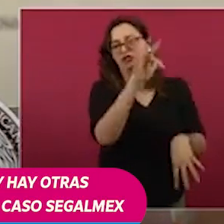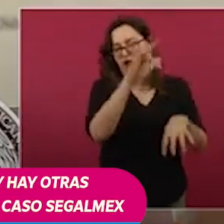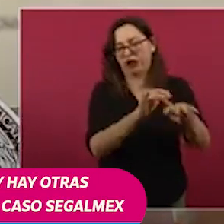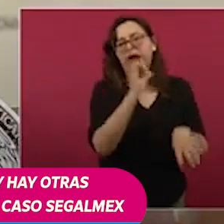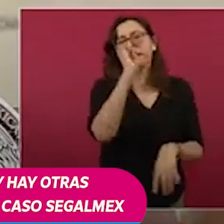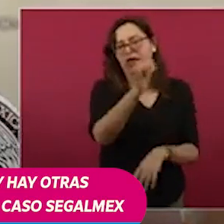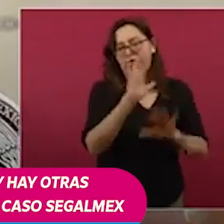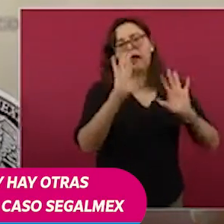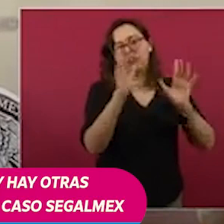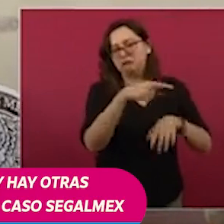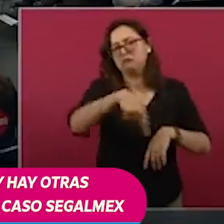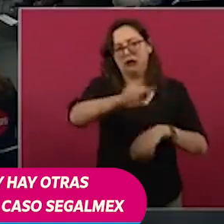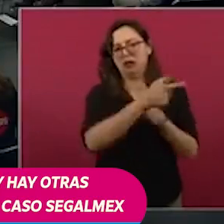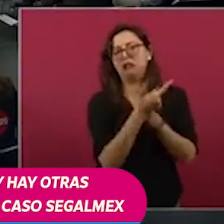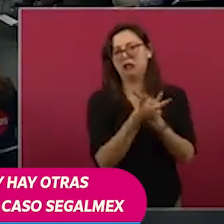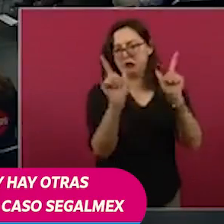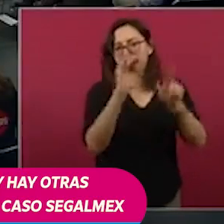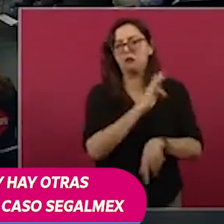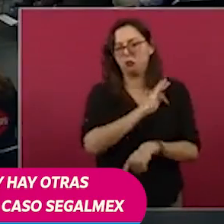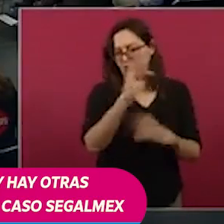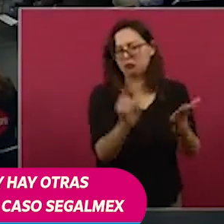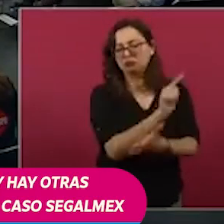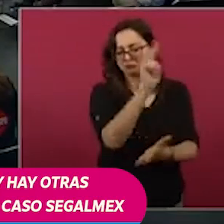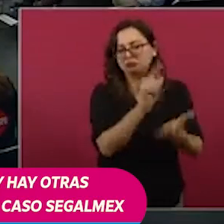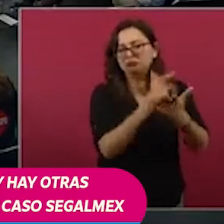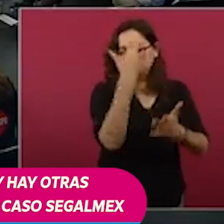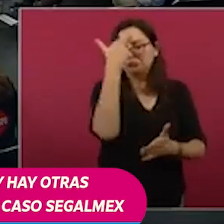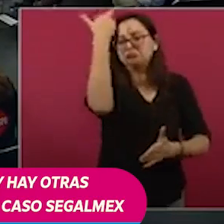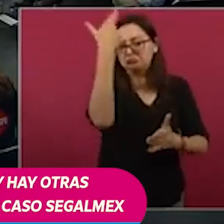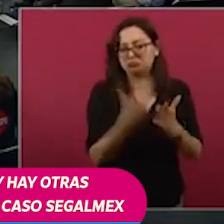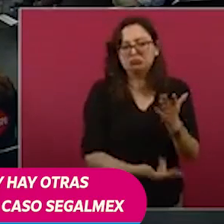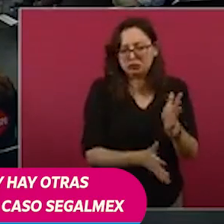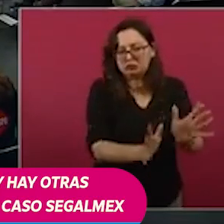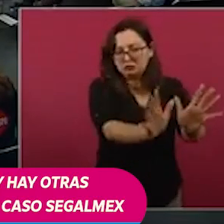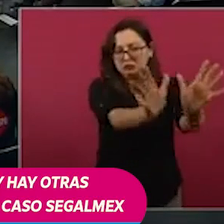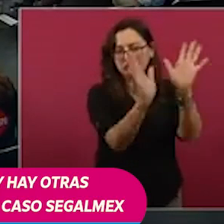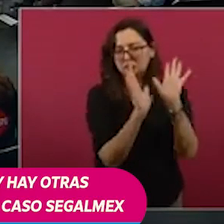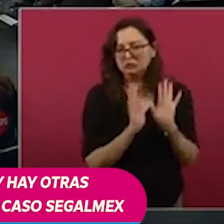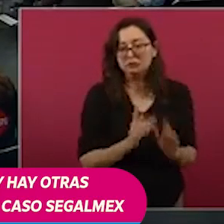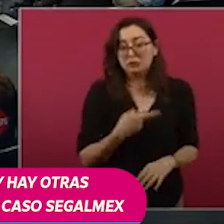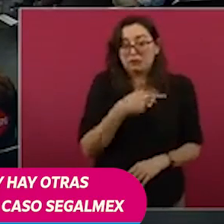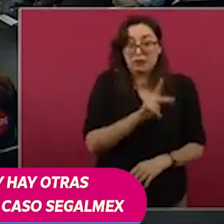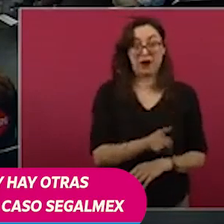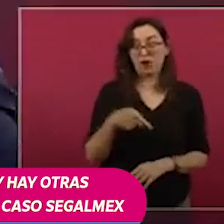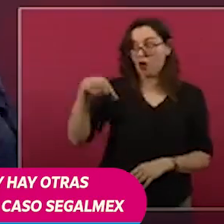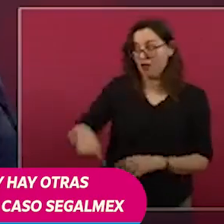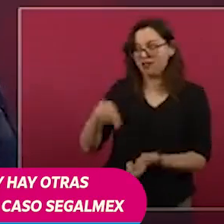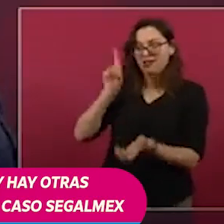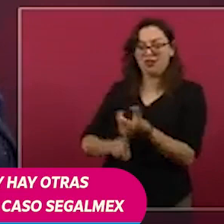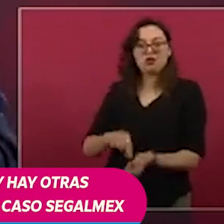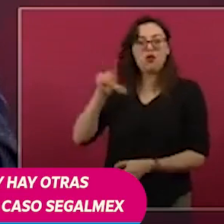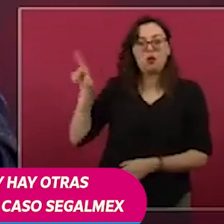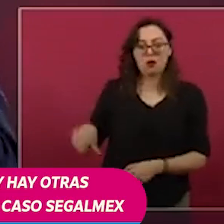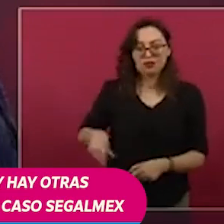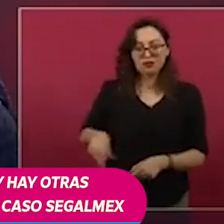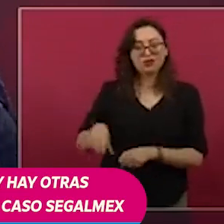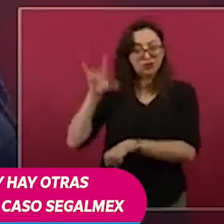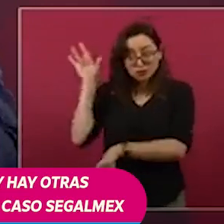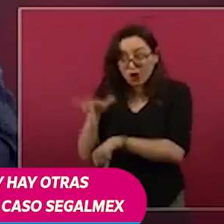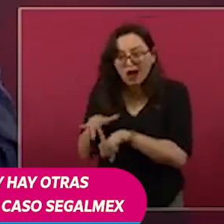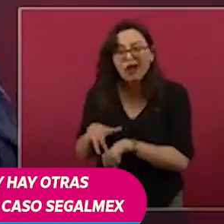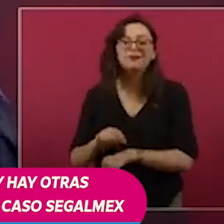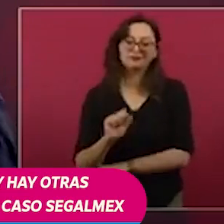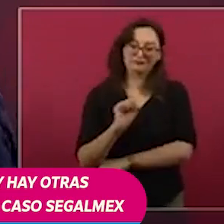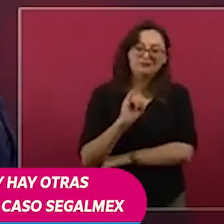No, ellos lo saben. Entonces, van a tener que